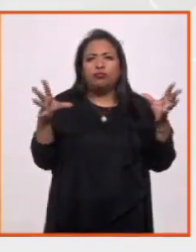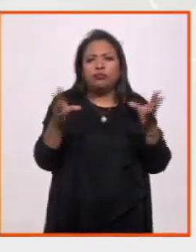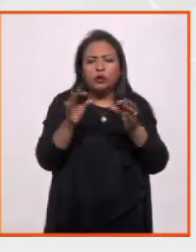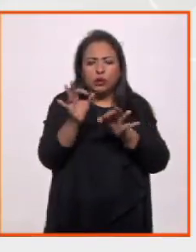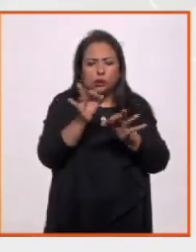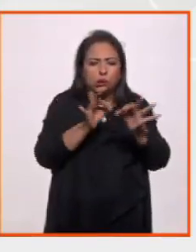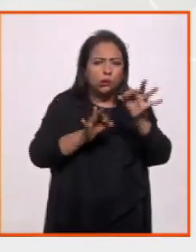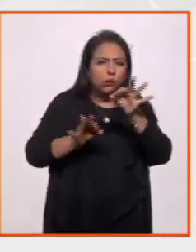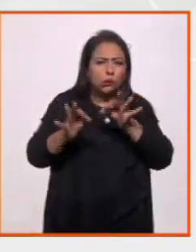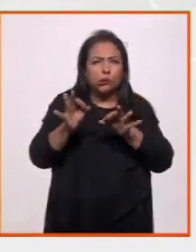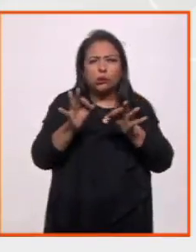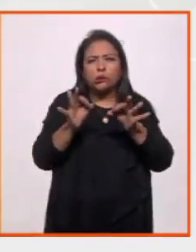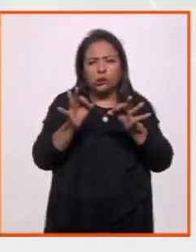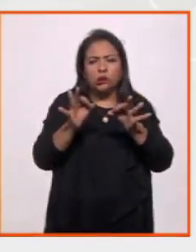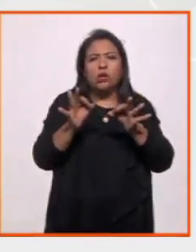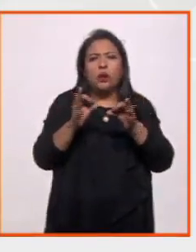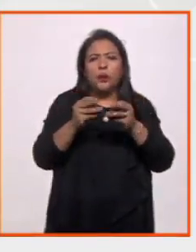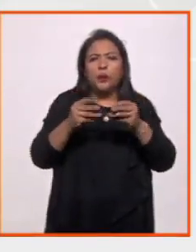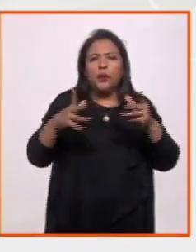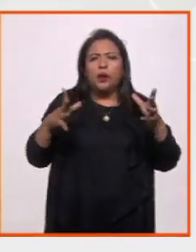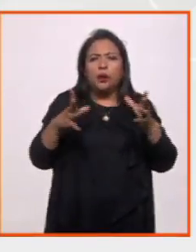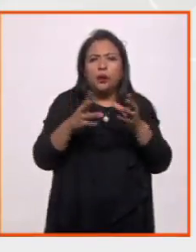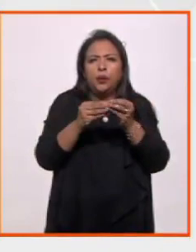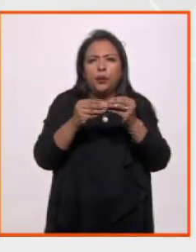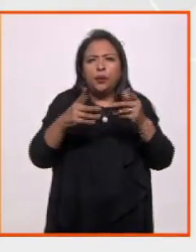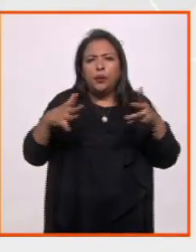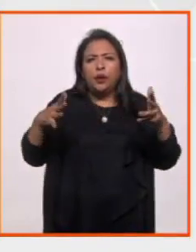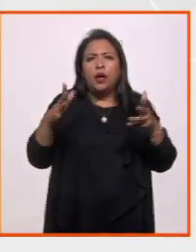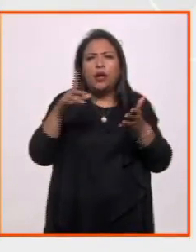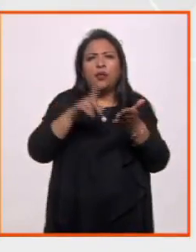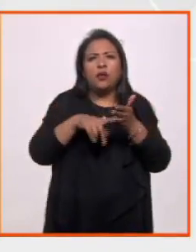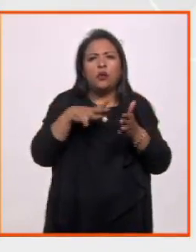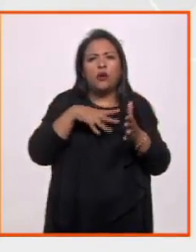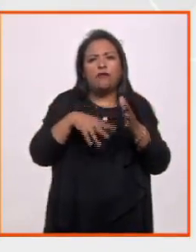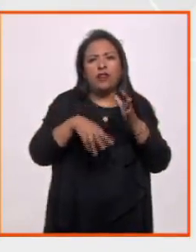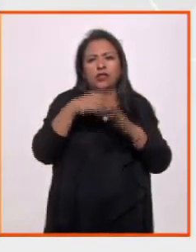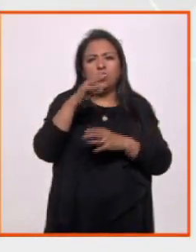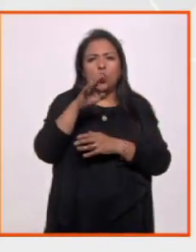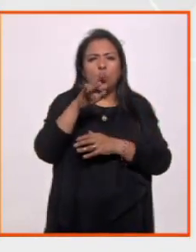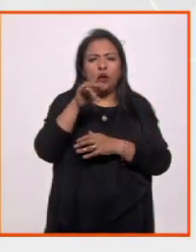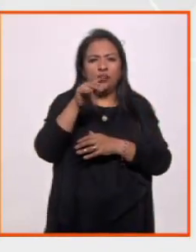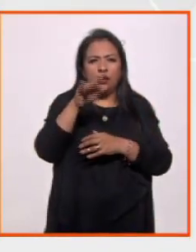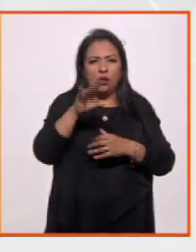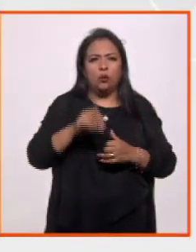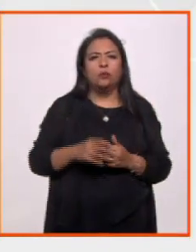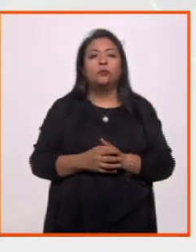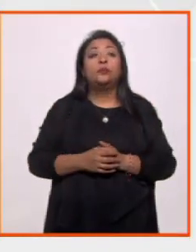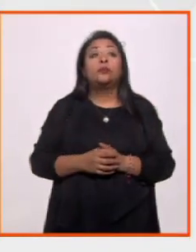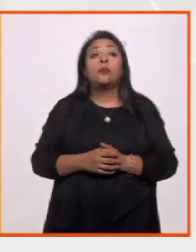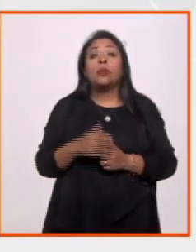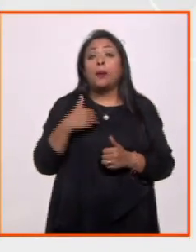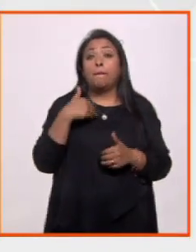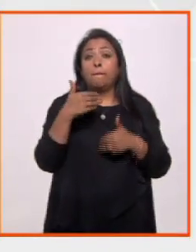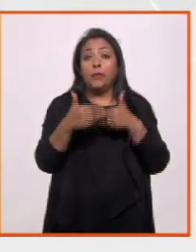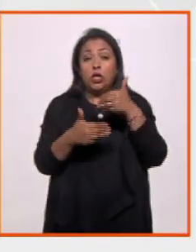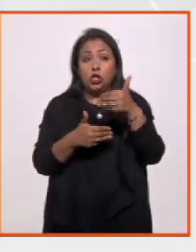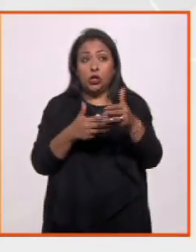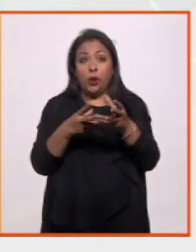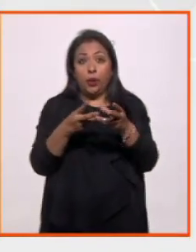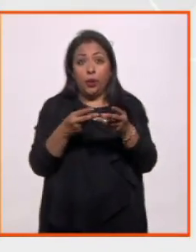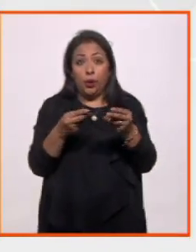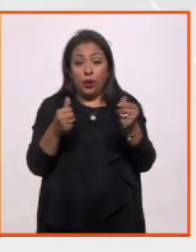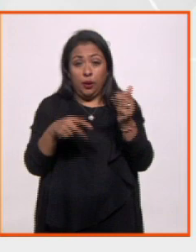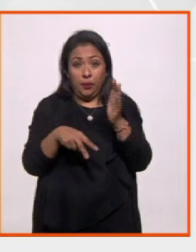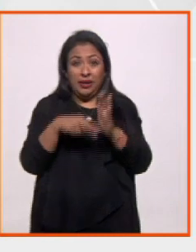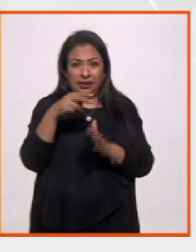Son partículas y campos virtuales que forman un medio llamado el vacío cuántico. En el proceso de desintegración